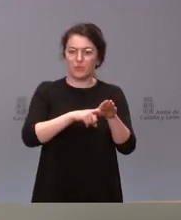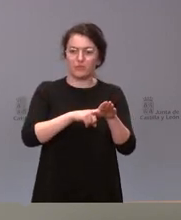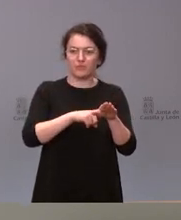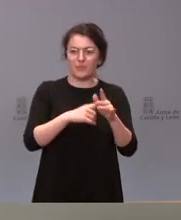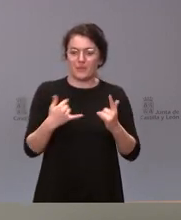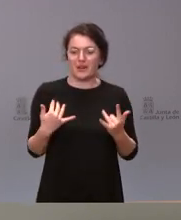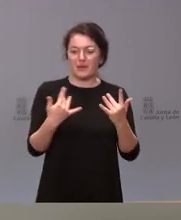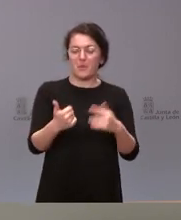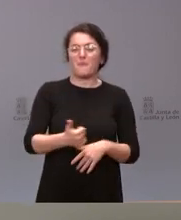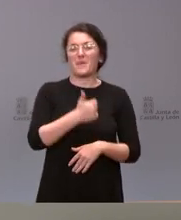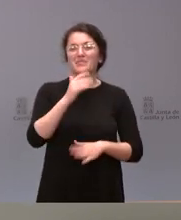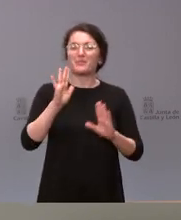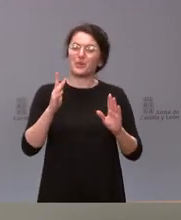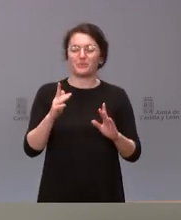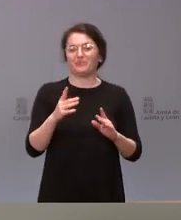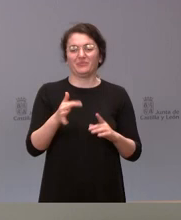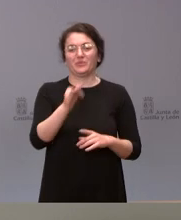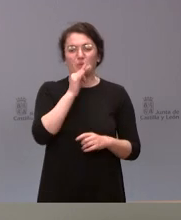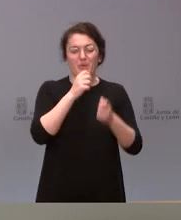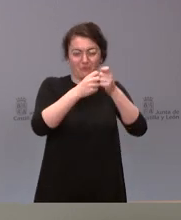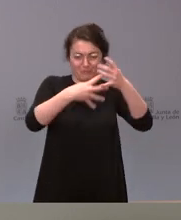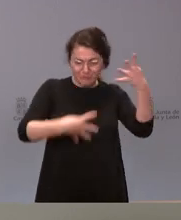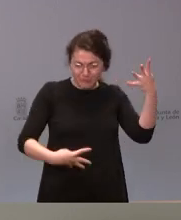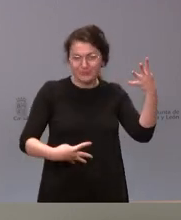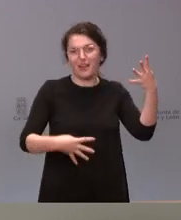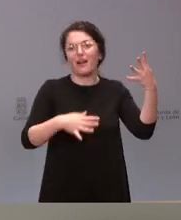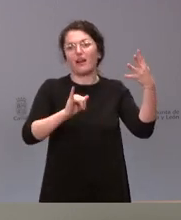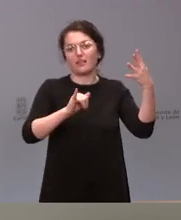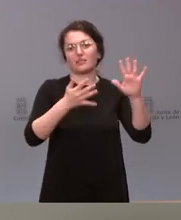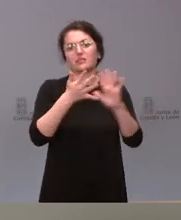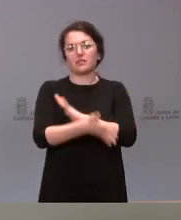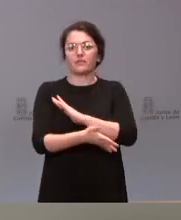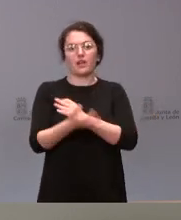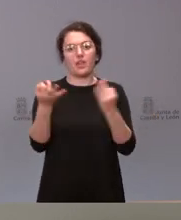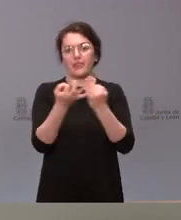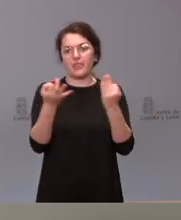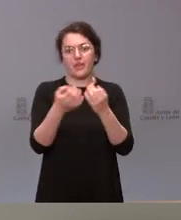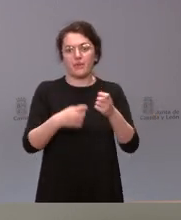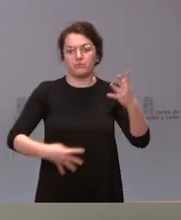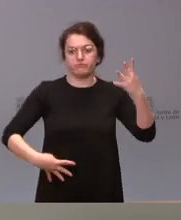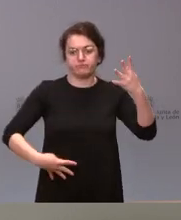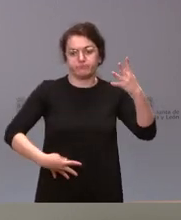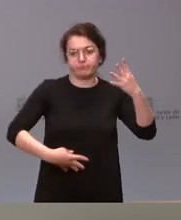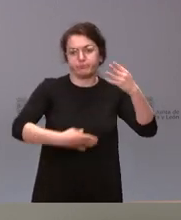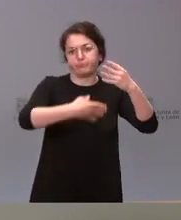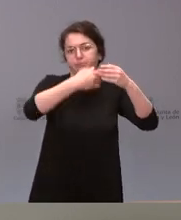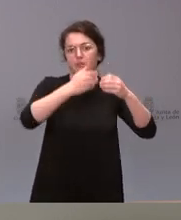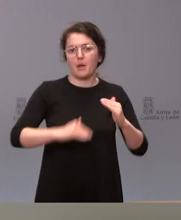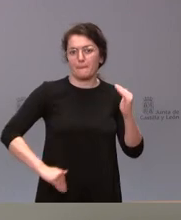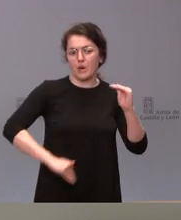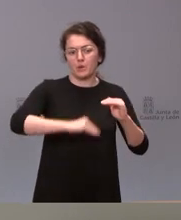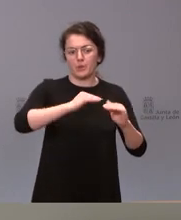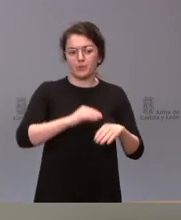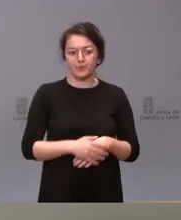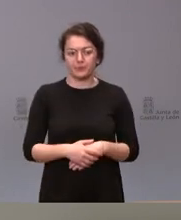y como tal nuestra idea lógicamente es tener que trabajar para bajarlo aquí hay un doble aspecto el impacto